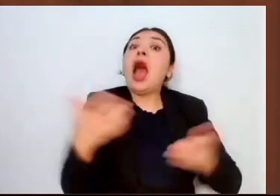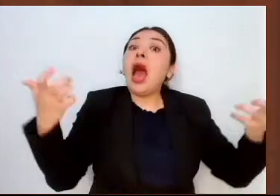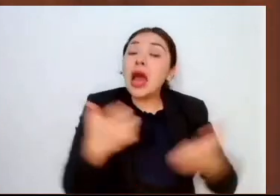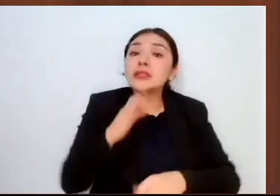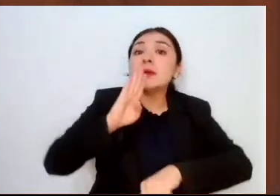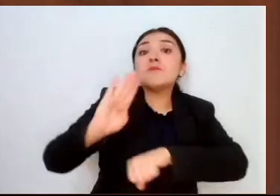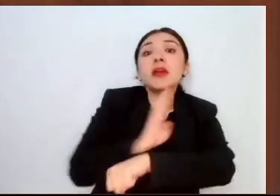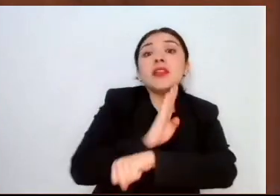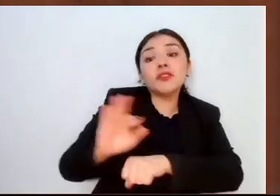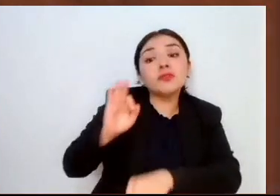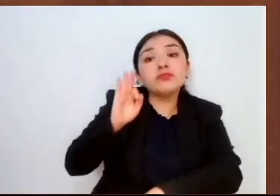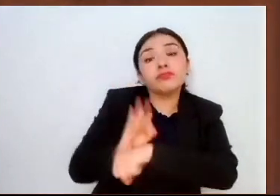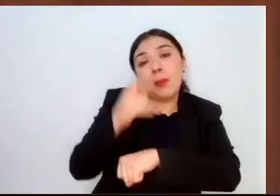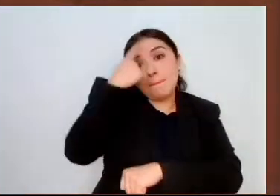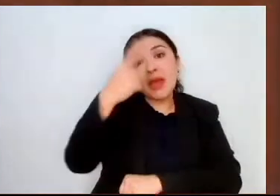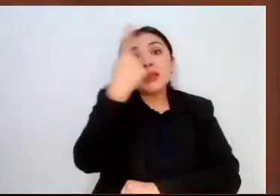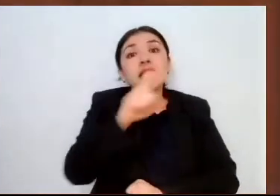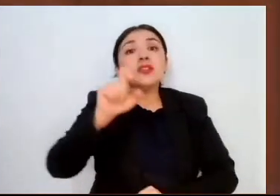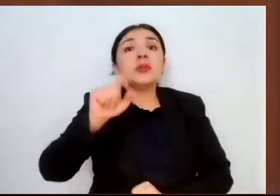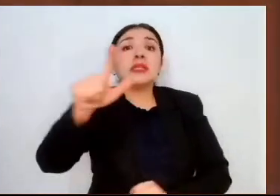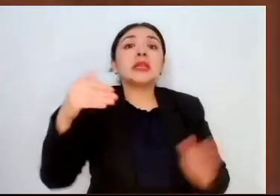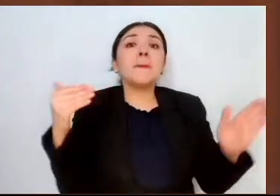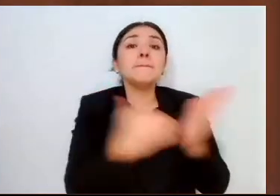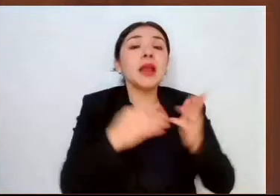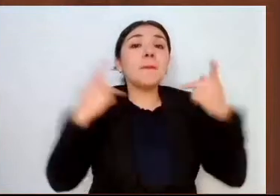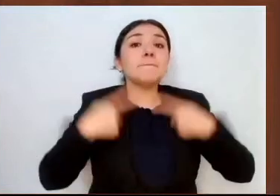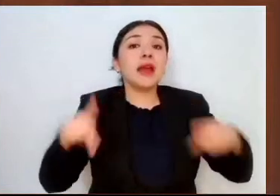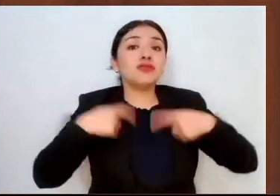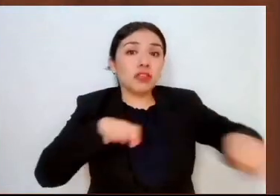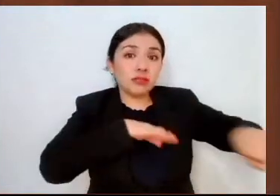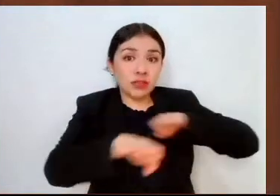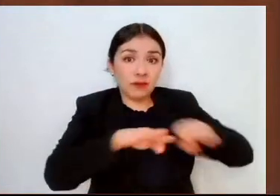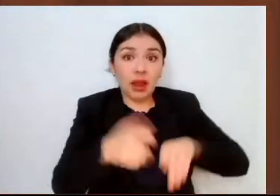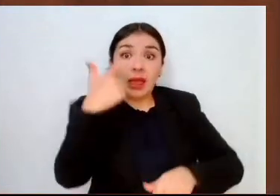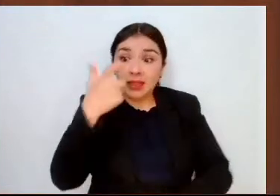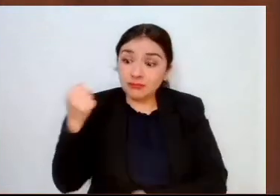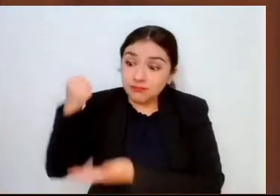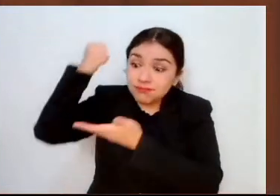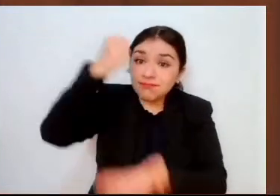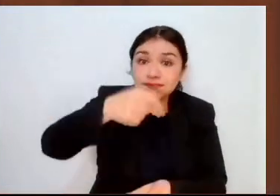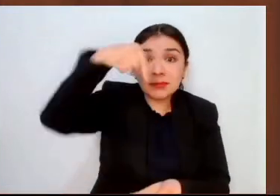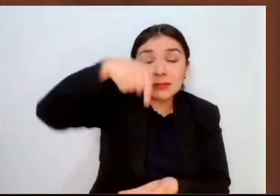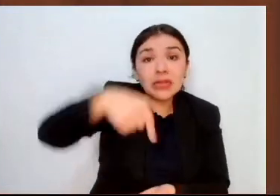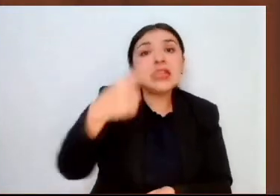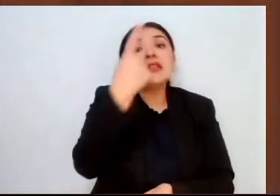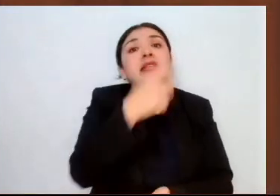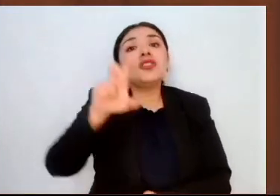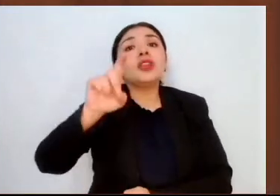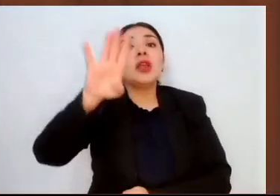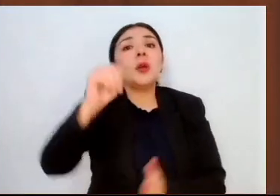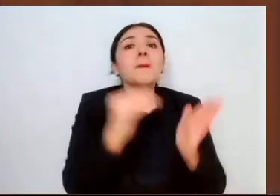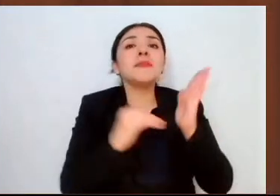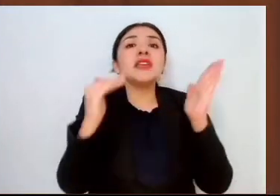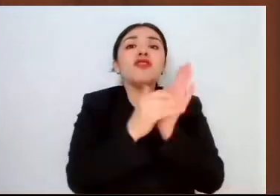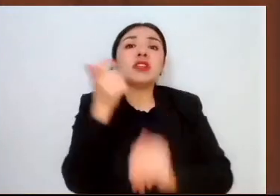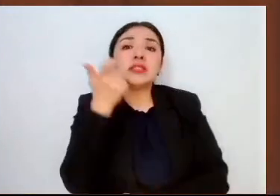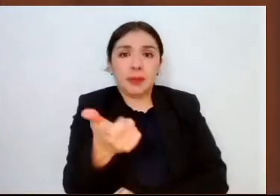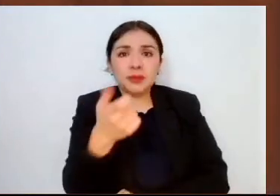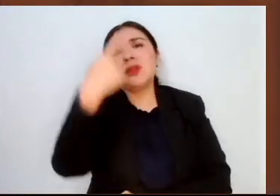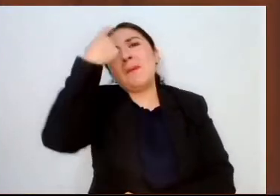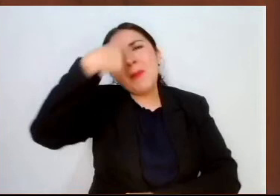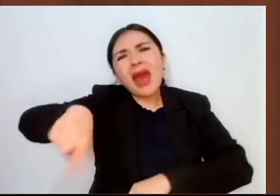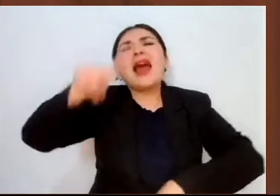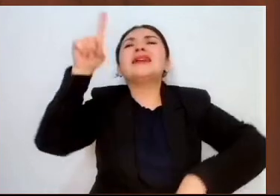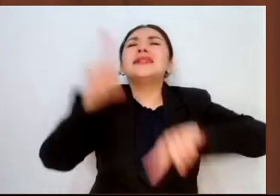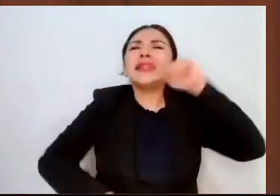mil productores, con una inversión cercana a los 139 millones de pesos. Para evitar inundaciones